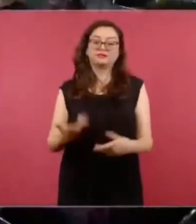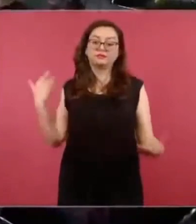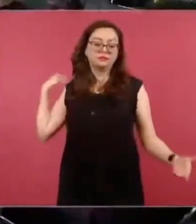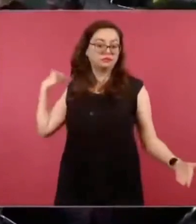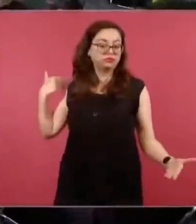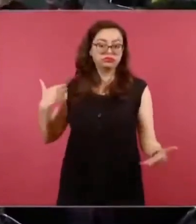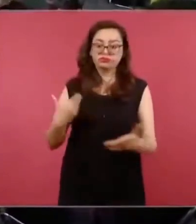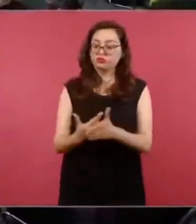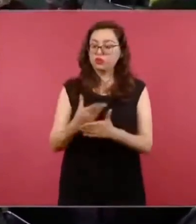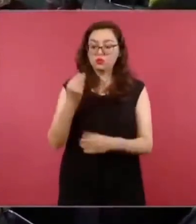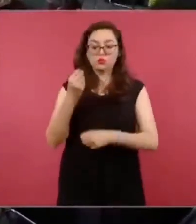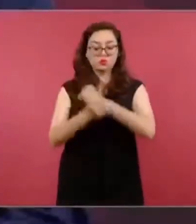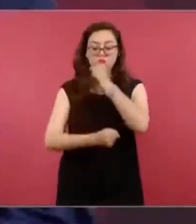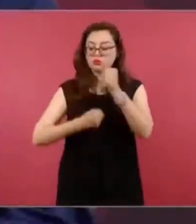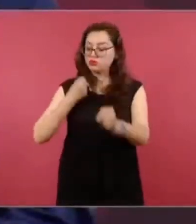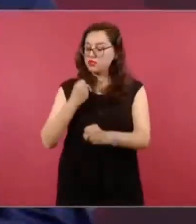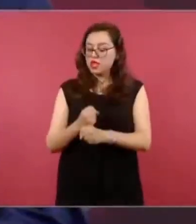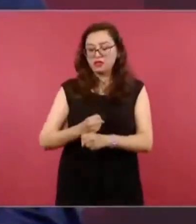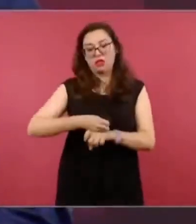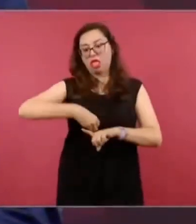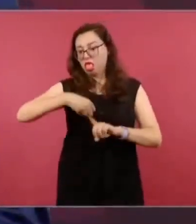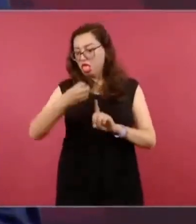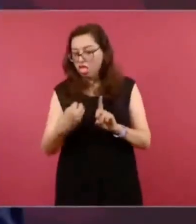influyentismo, la corrupción,